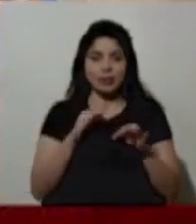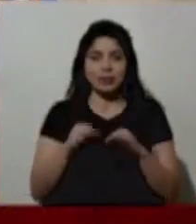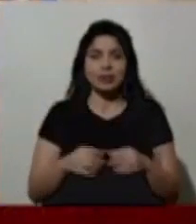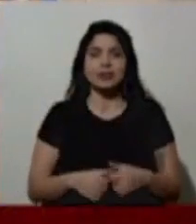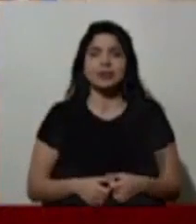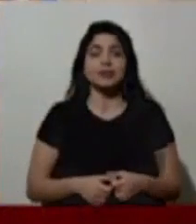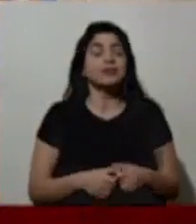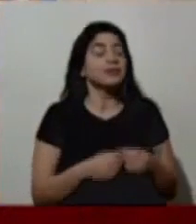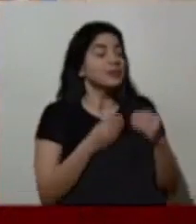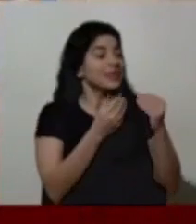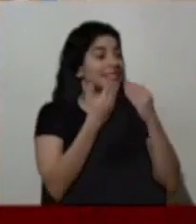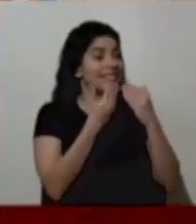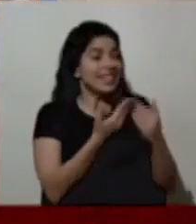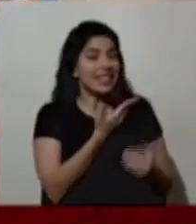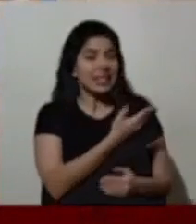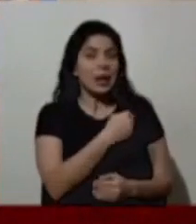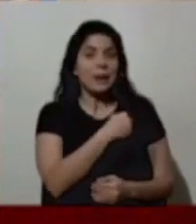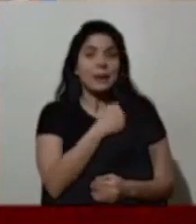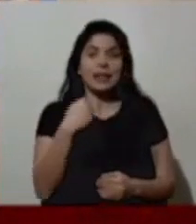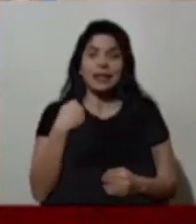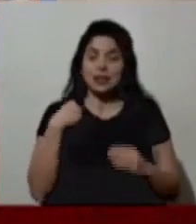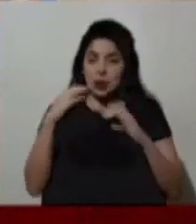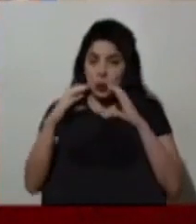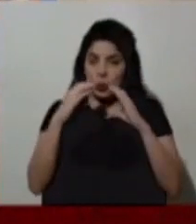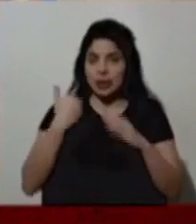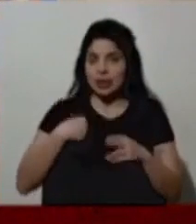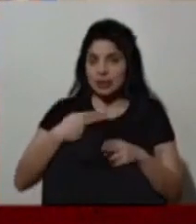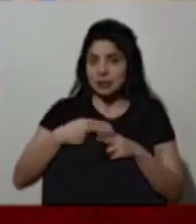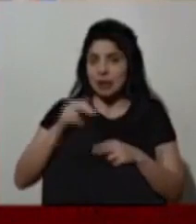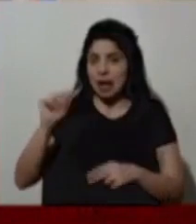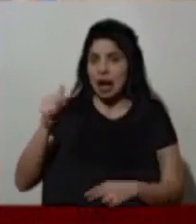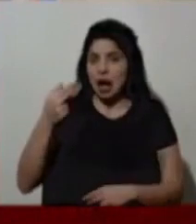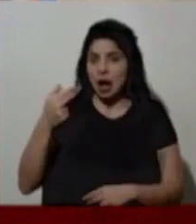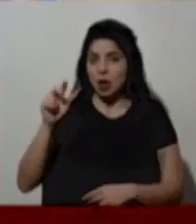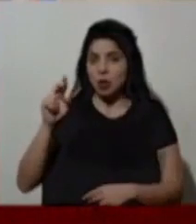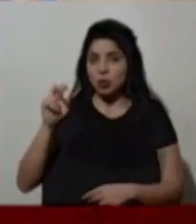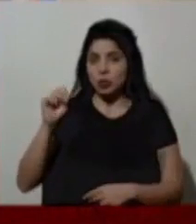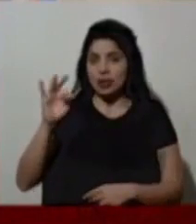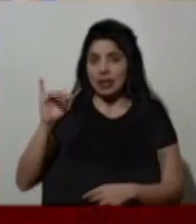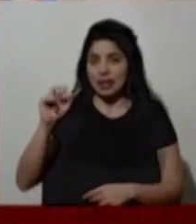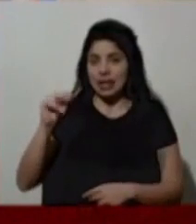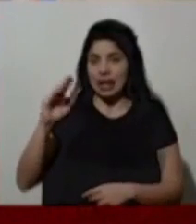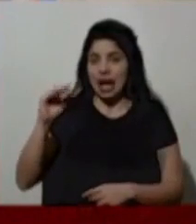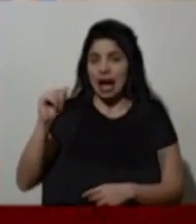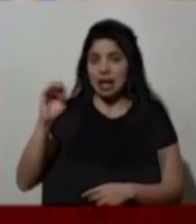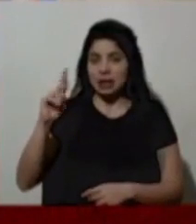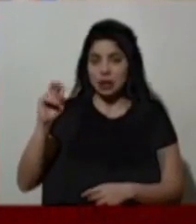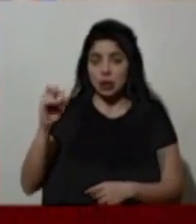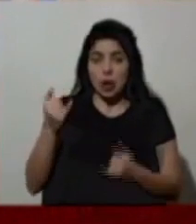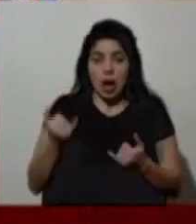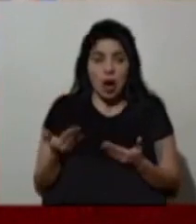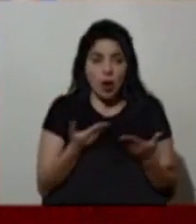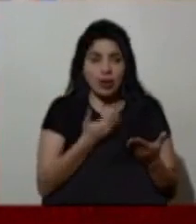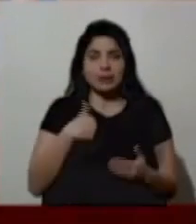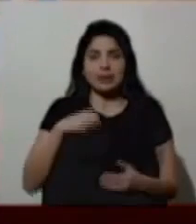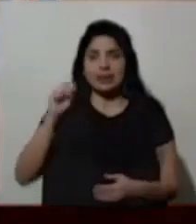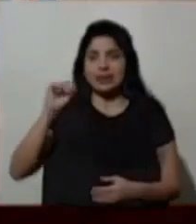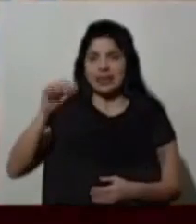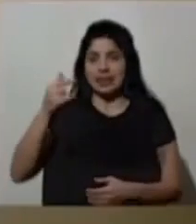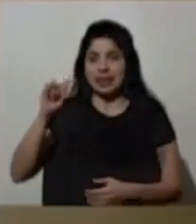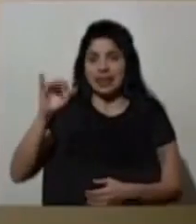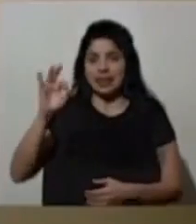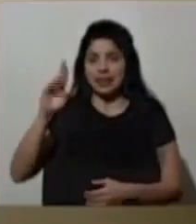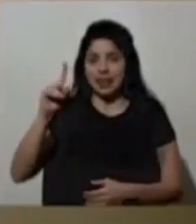Muchas gracias al Ministro de Comunicación, el señor Agustín Castro. Escuchamos al señor Sigifredo Pérez. Muy buenas tardes.